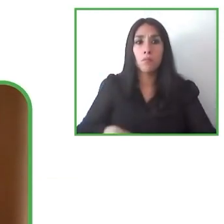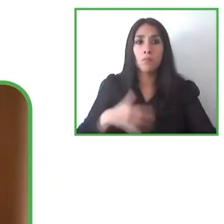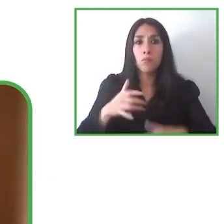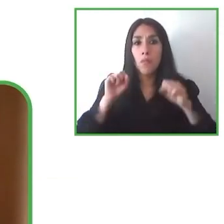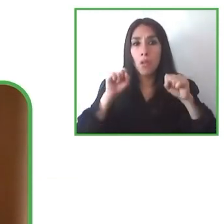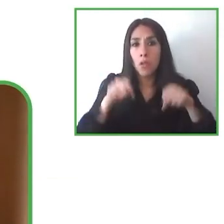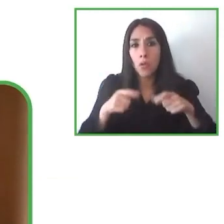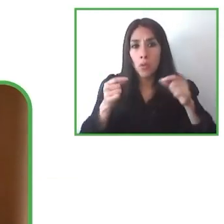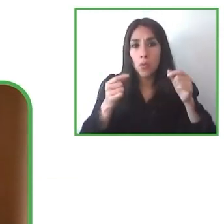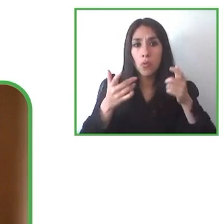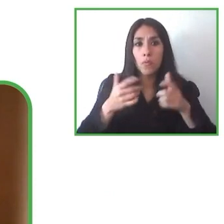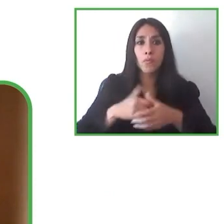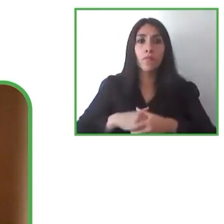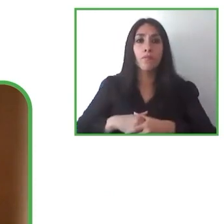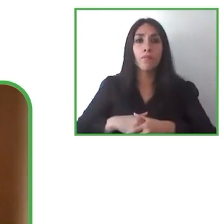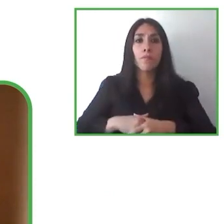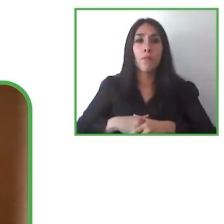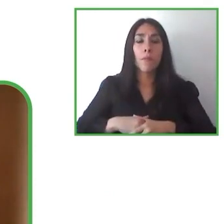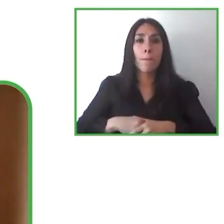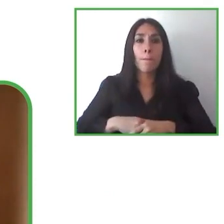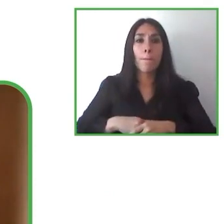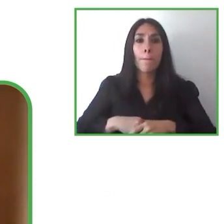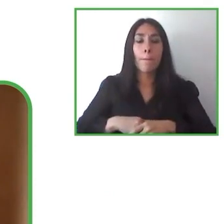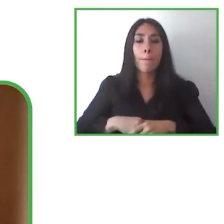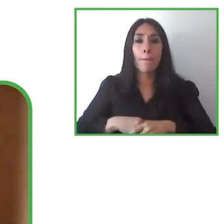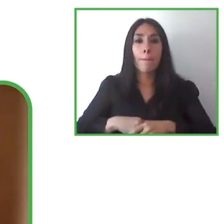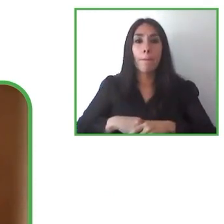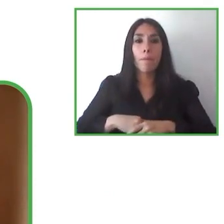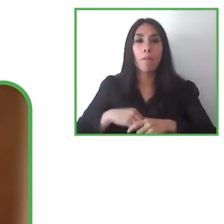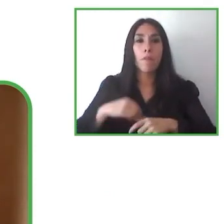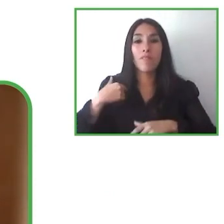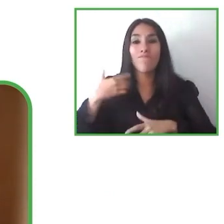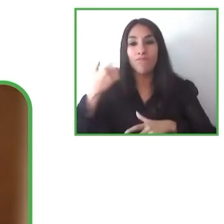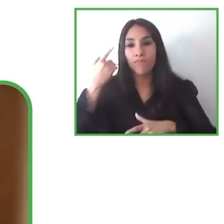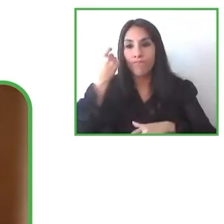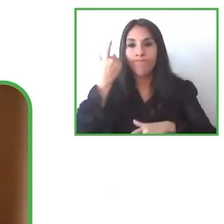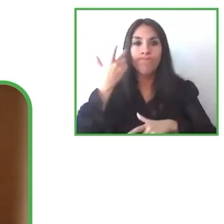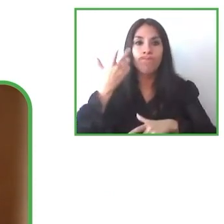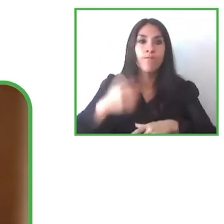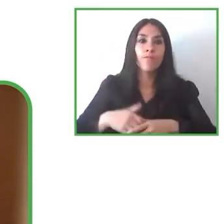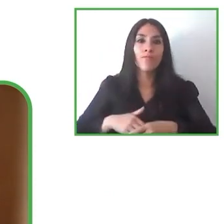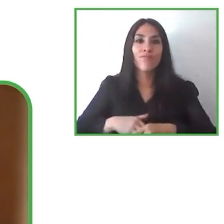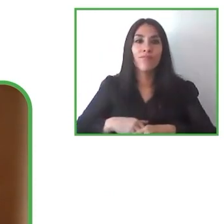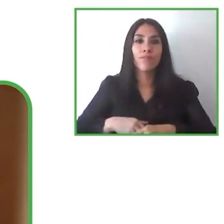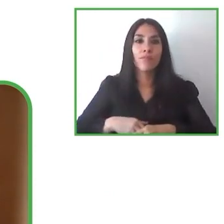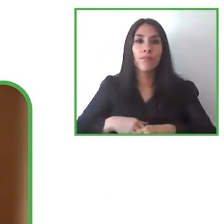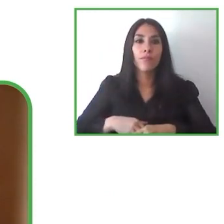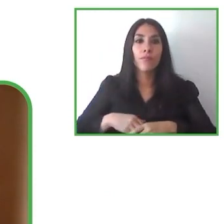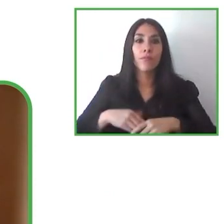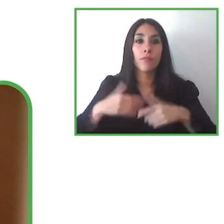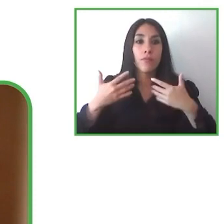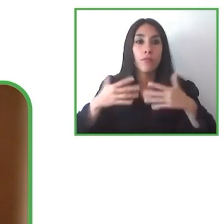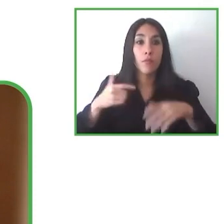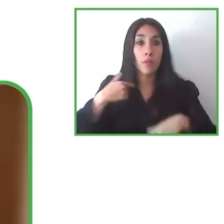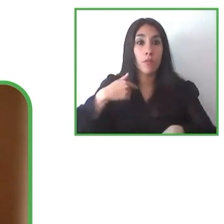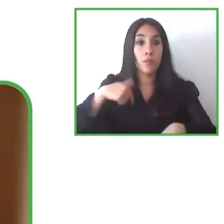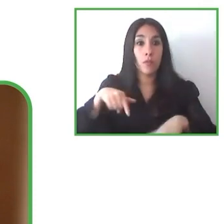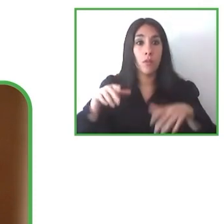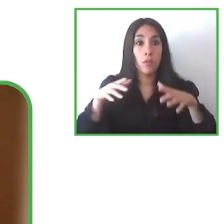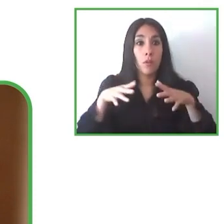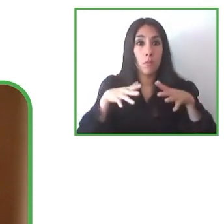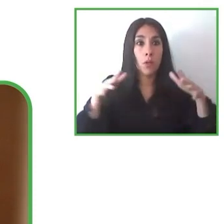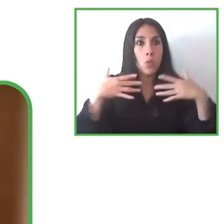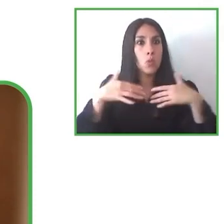francisca no se te oye tenemos perdón tenemos un gran desafío como